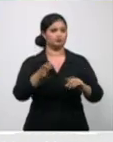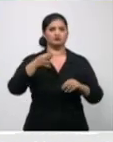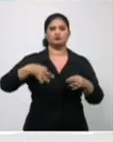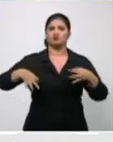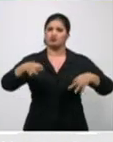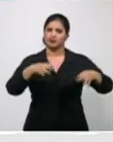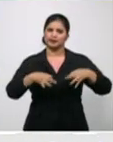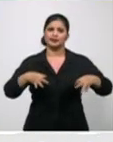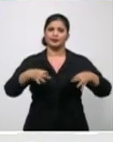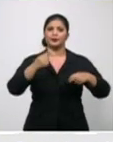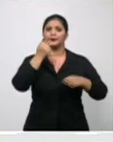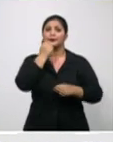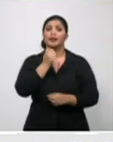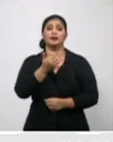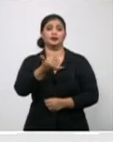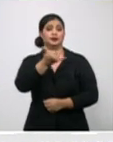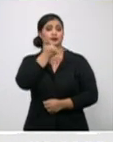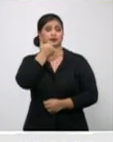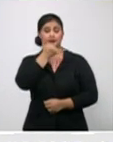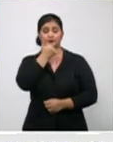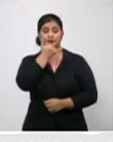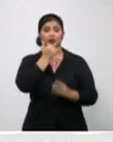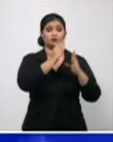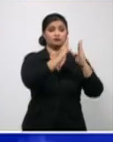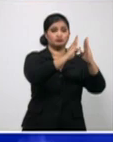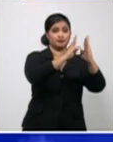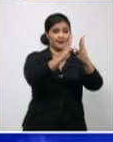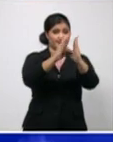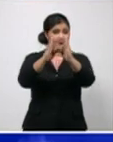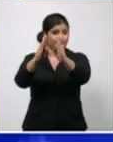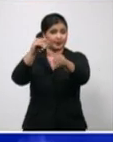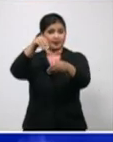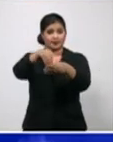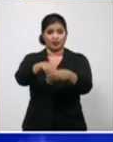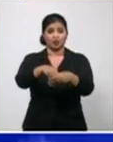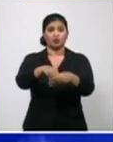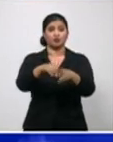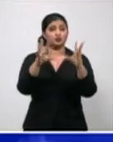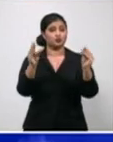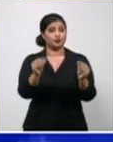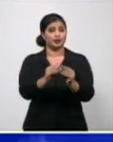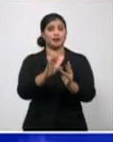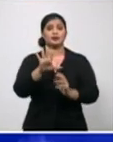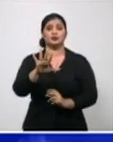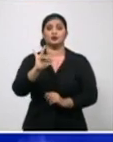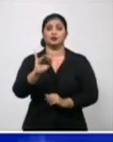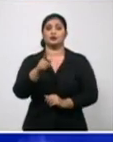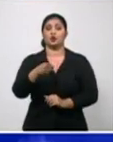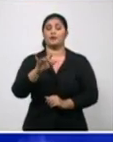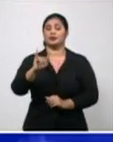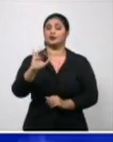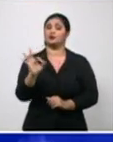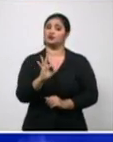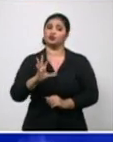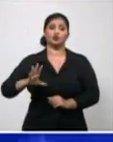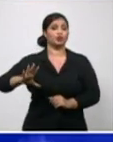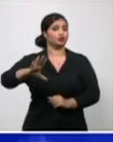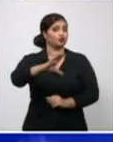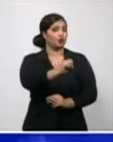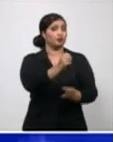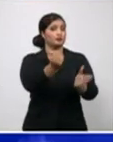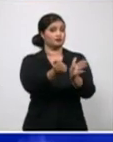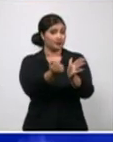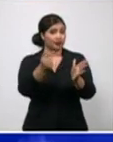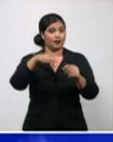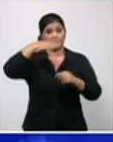incidencia que aportan además el 57,6 el 57,6% de todos los casos que se diagnostican en Cuba